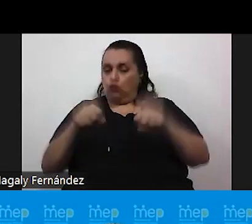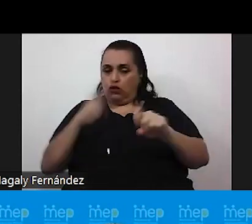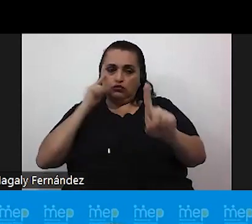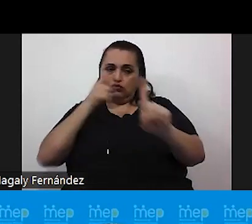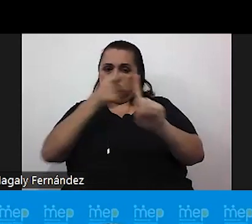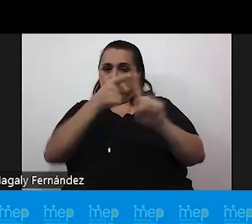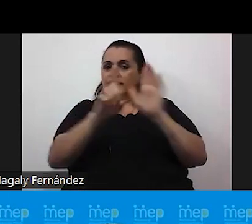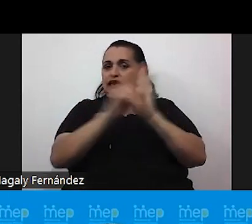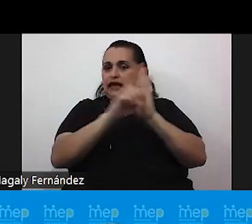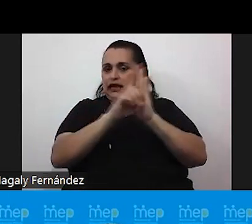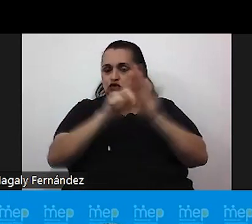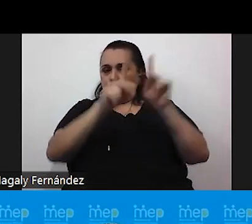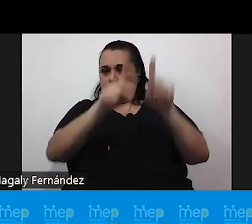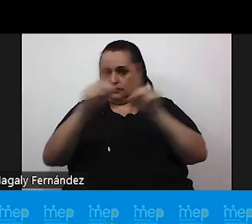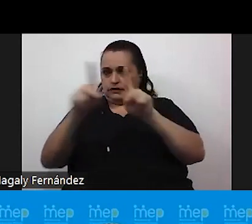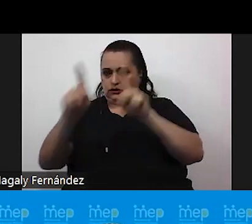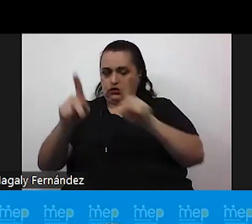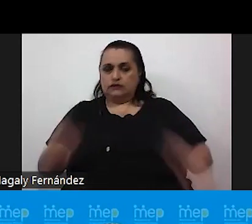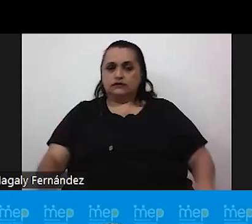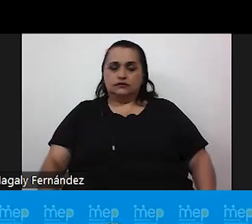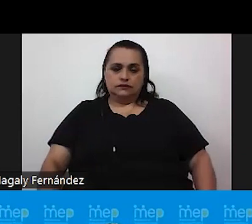de esta población siguiente